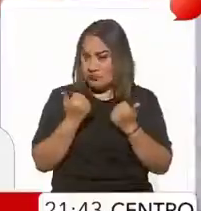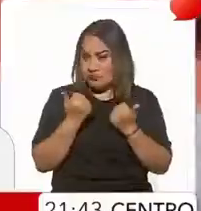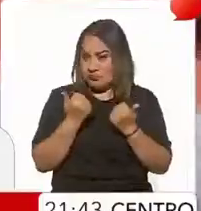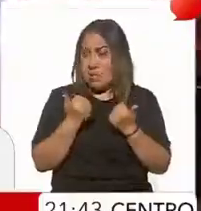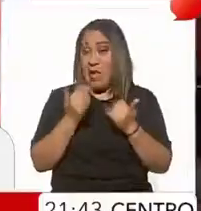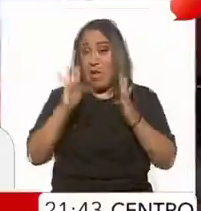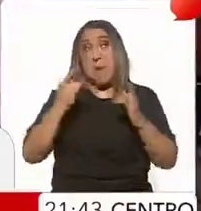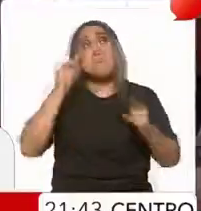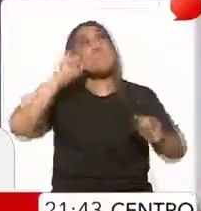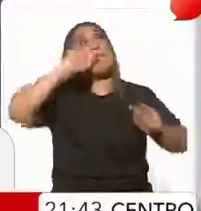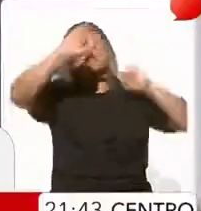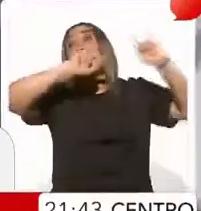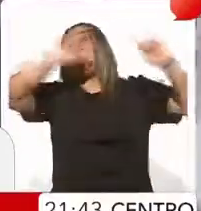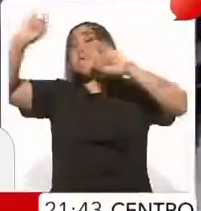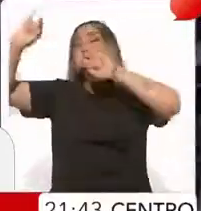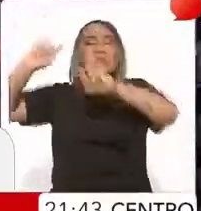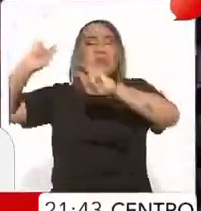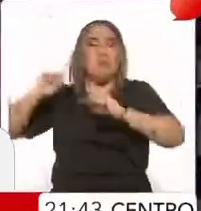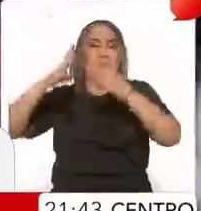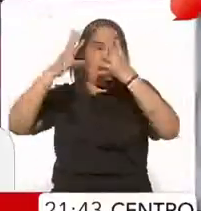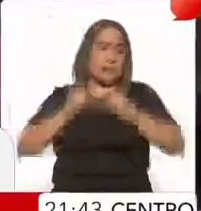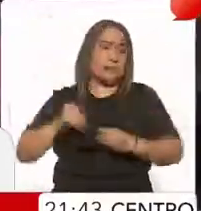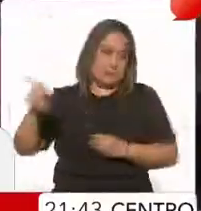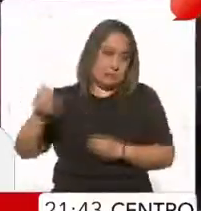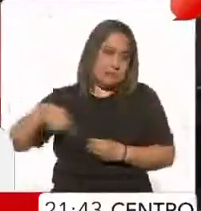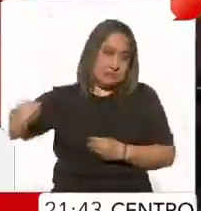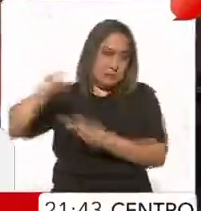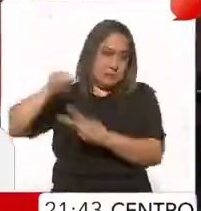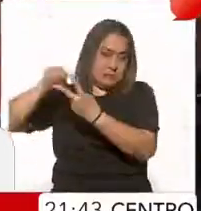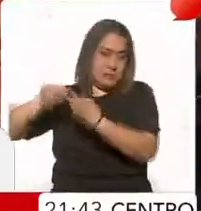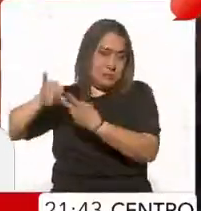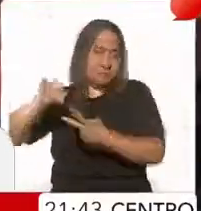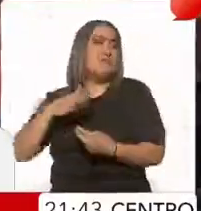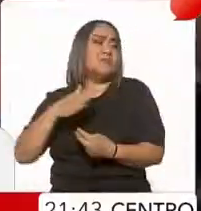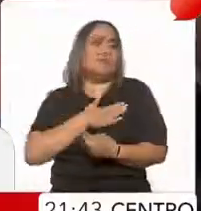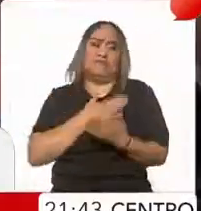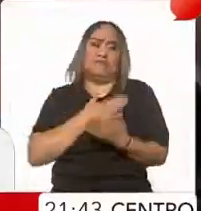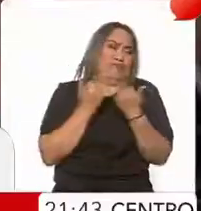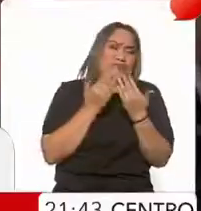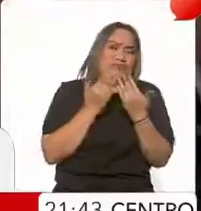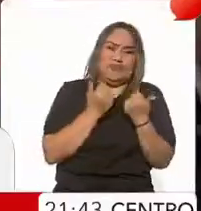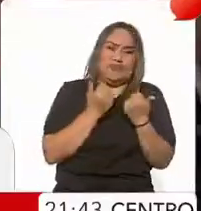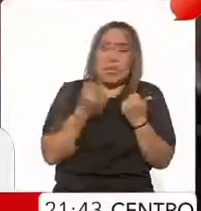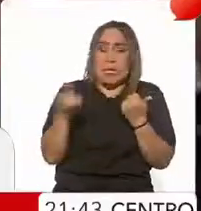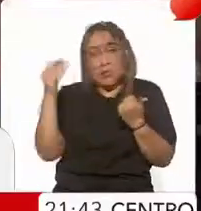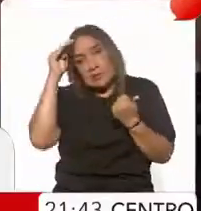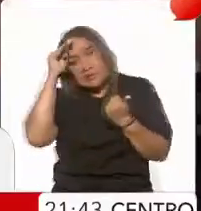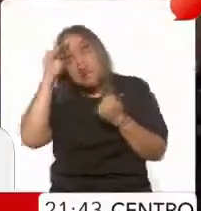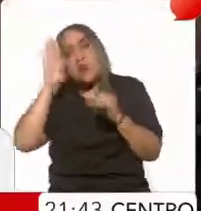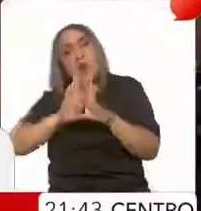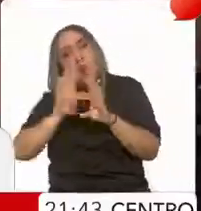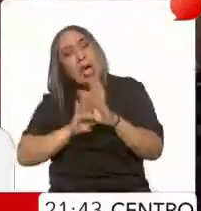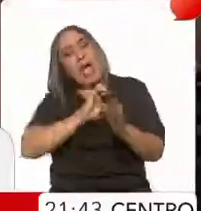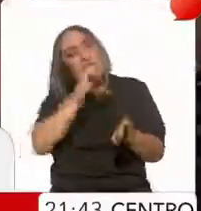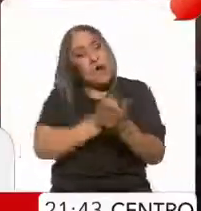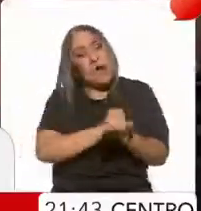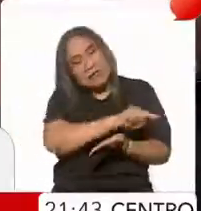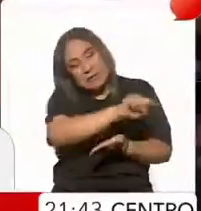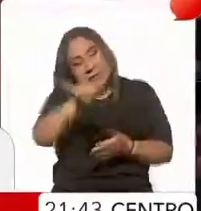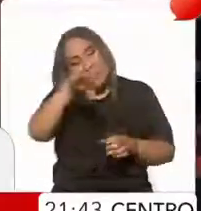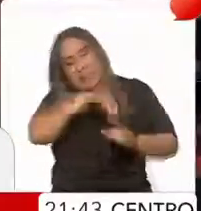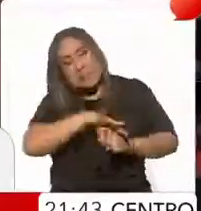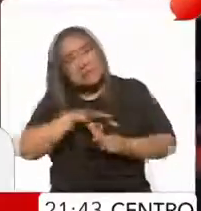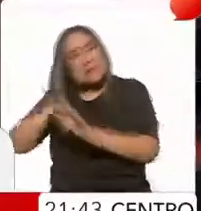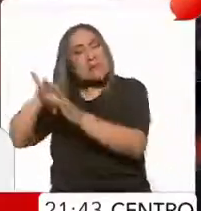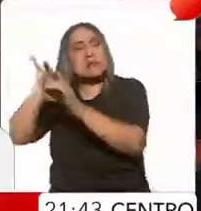espectaculares que ellas tienen, no tenemos todas las cosas que ellas tienen para intentar comprar el voto, pero tenemos